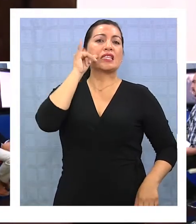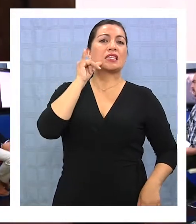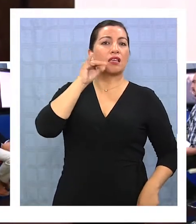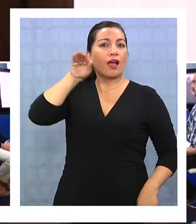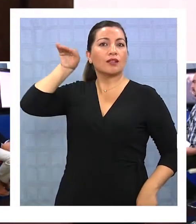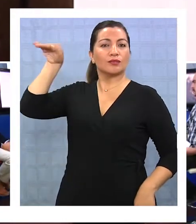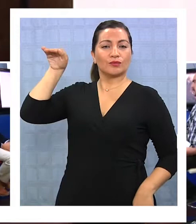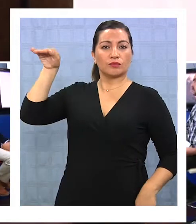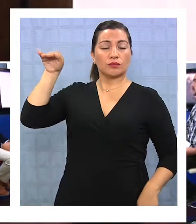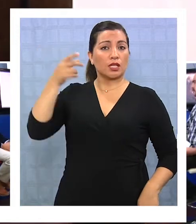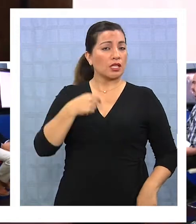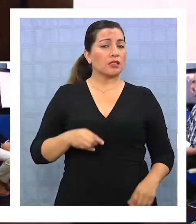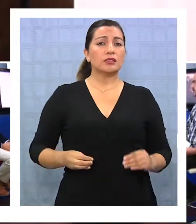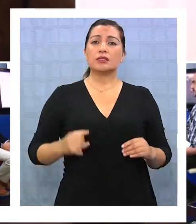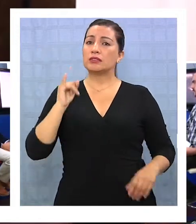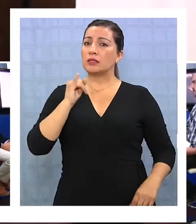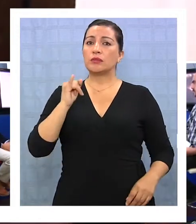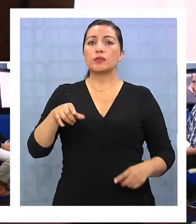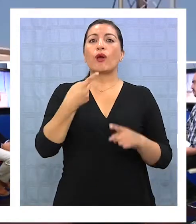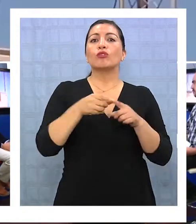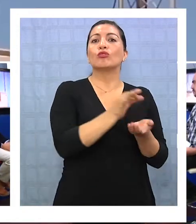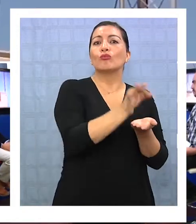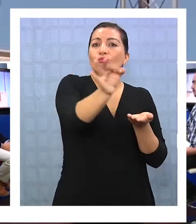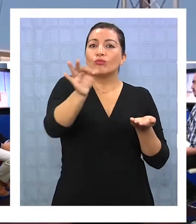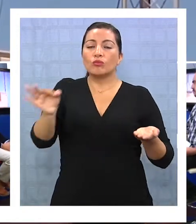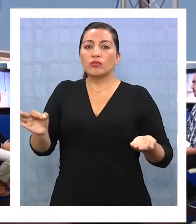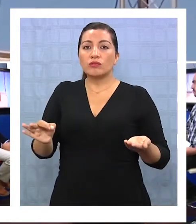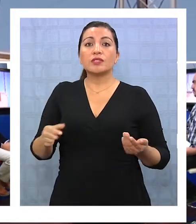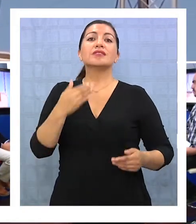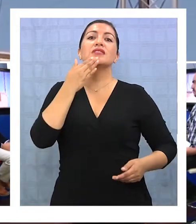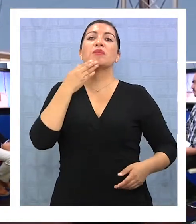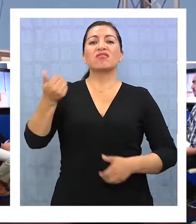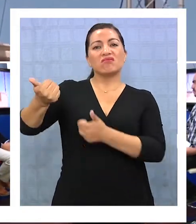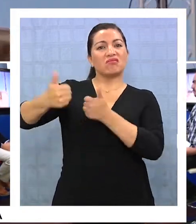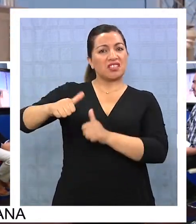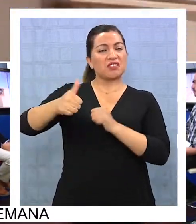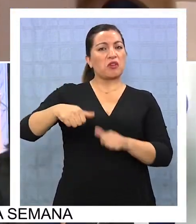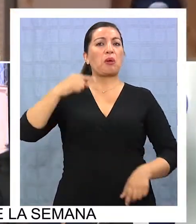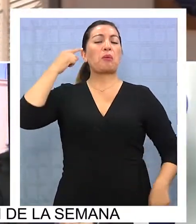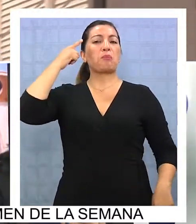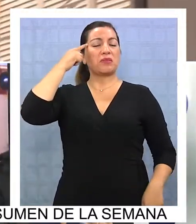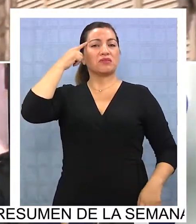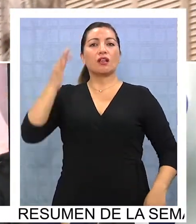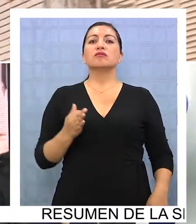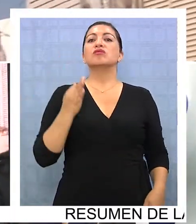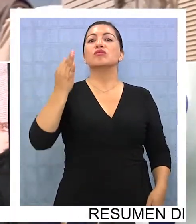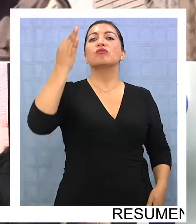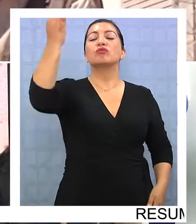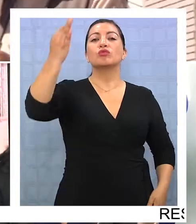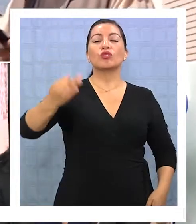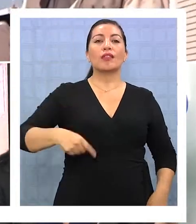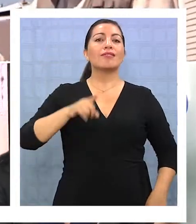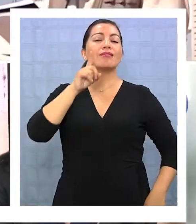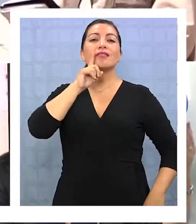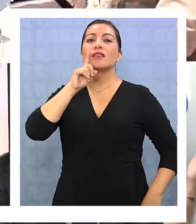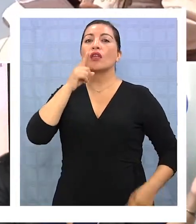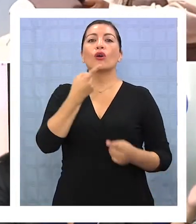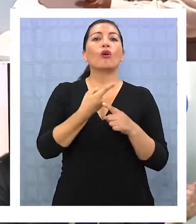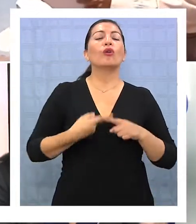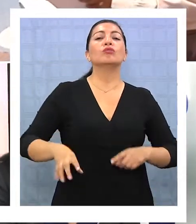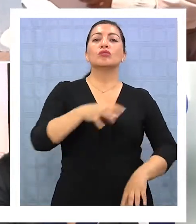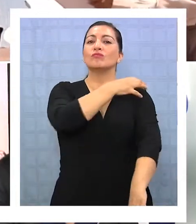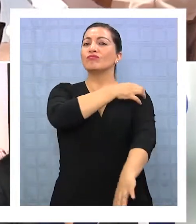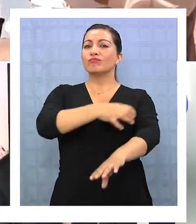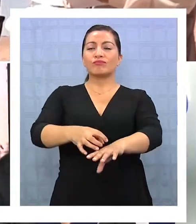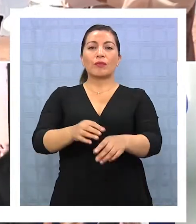Tospicio, me contaban ustedes, y cada vez a otras localidades. Entonces, ¿por qué no desafiarnos? ¿Por qué no pensar el día de mañana de poder llegar a todas